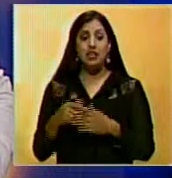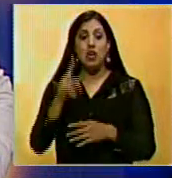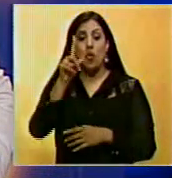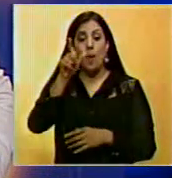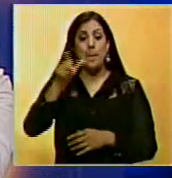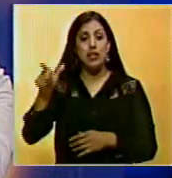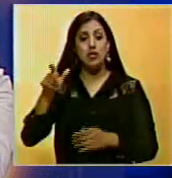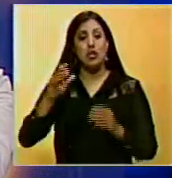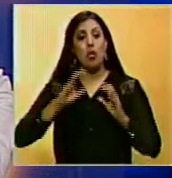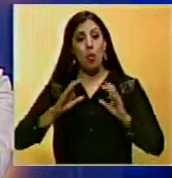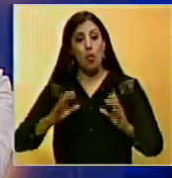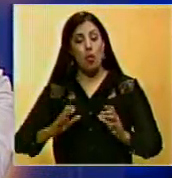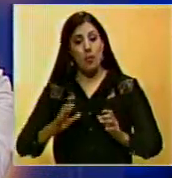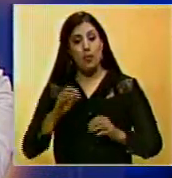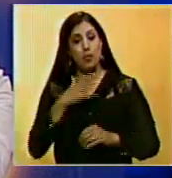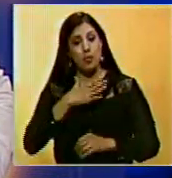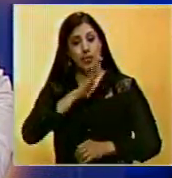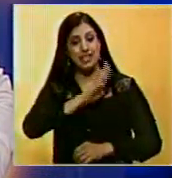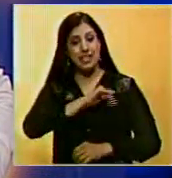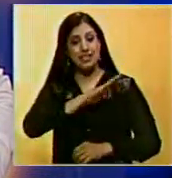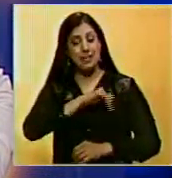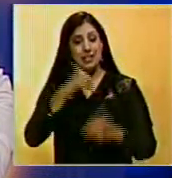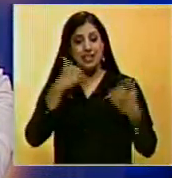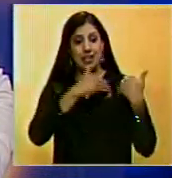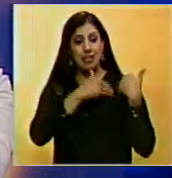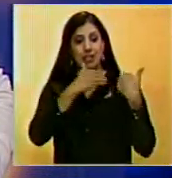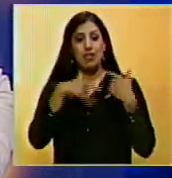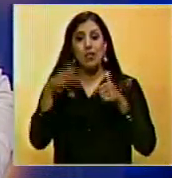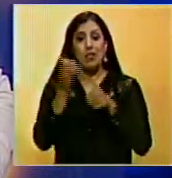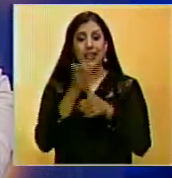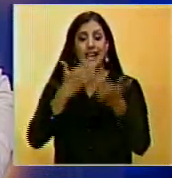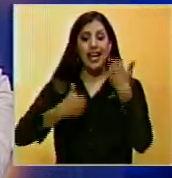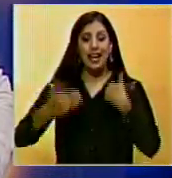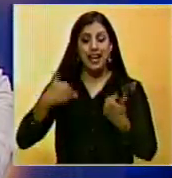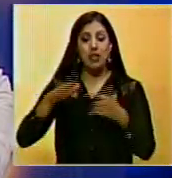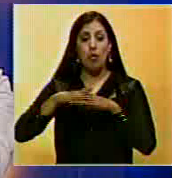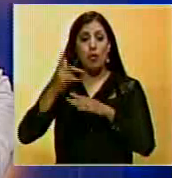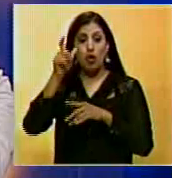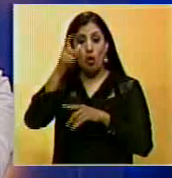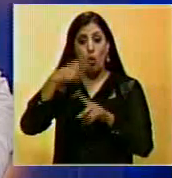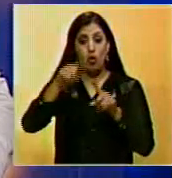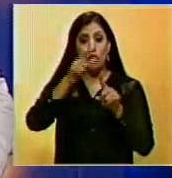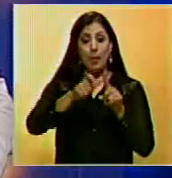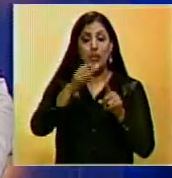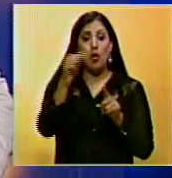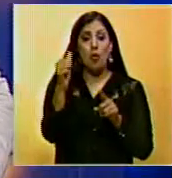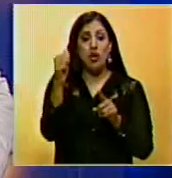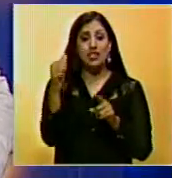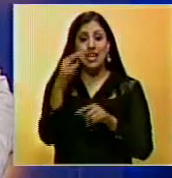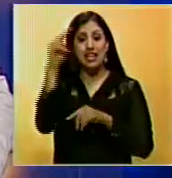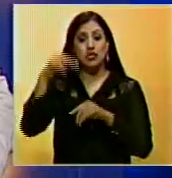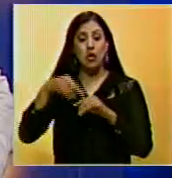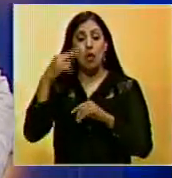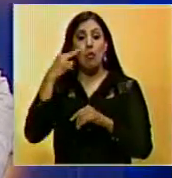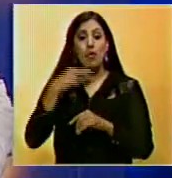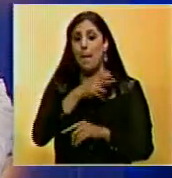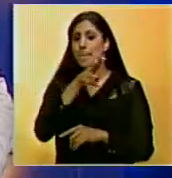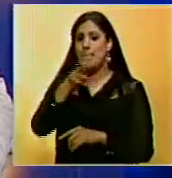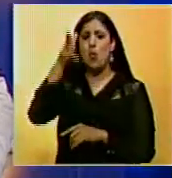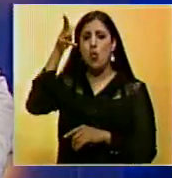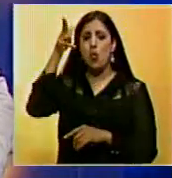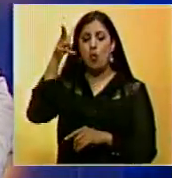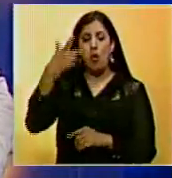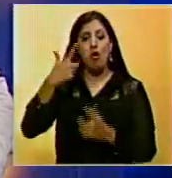Un funcionario de Corpo de Investigaciones Científicas Penales y Criminalísticas resultó herido luego de que un oficial de la Policía Nacional Bolivariana le disparara